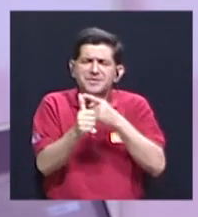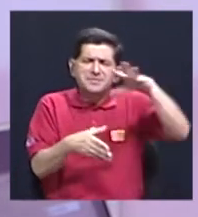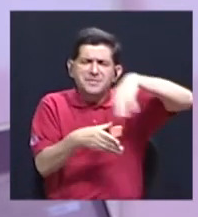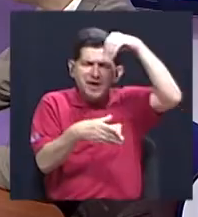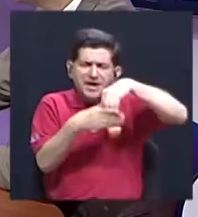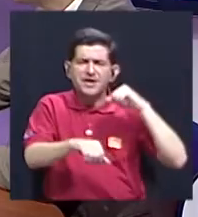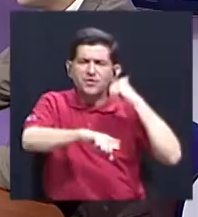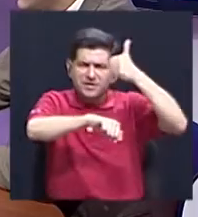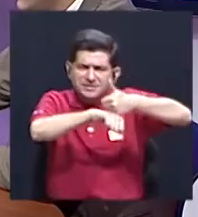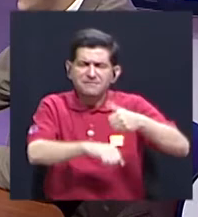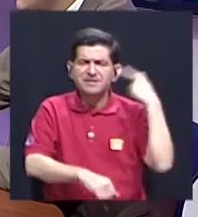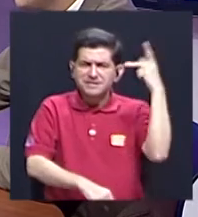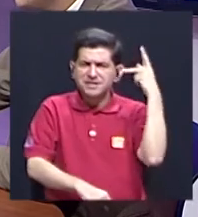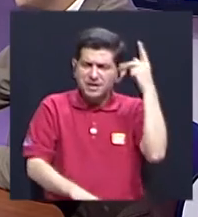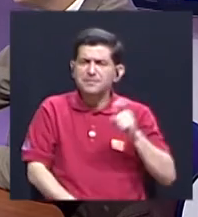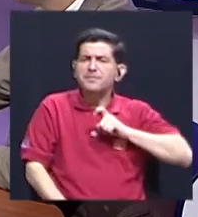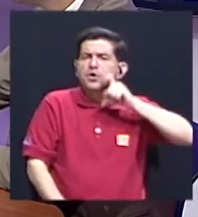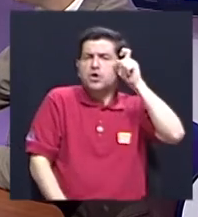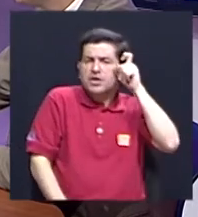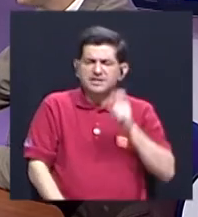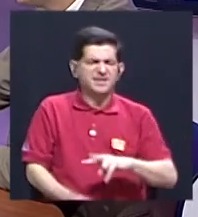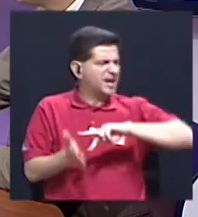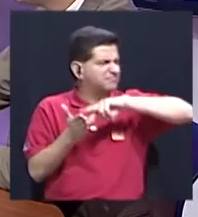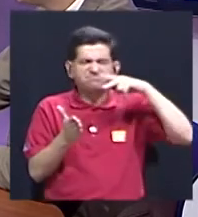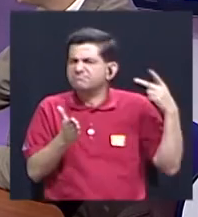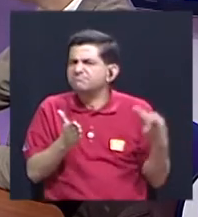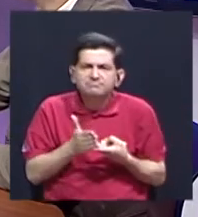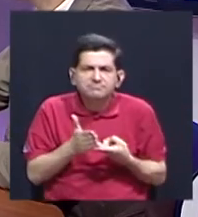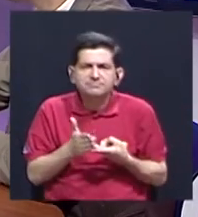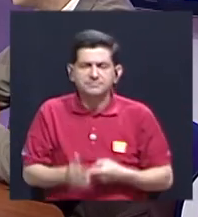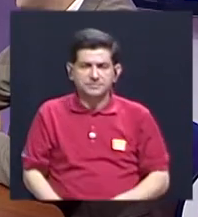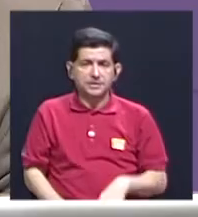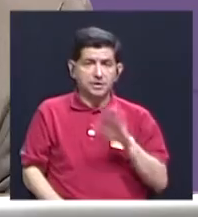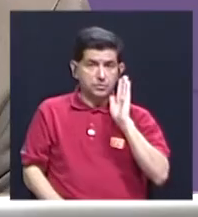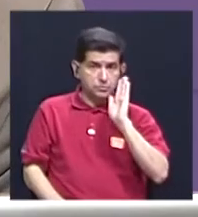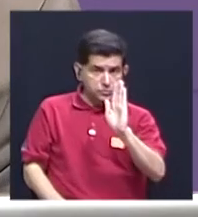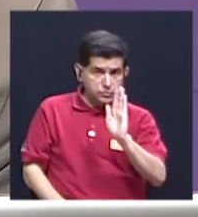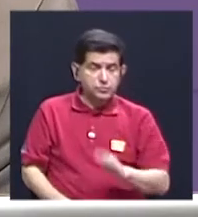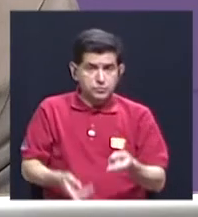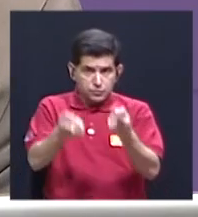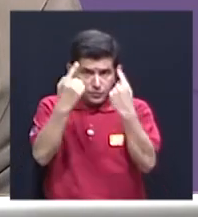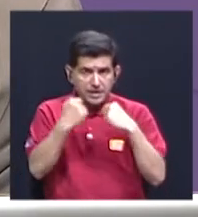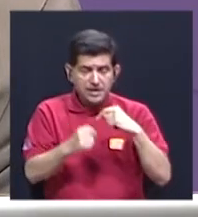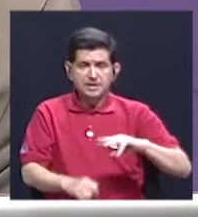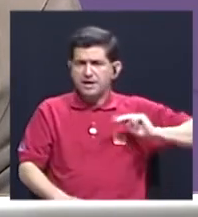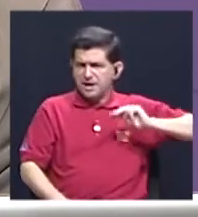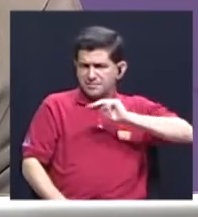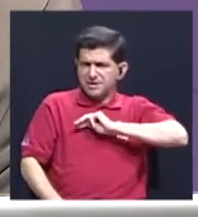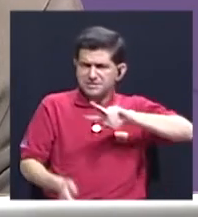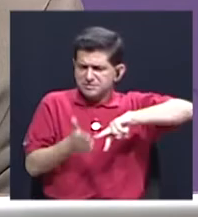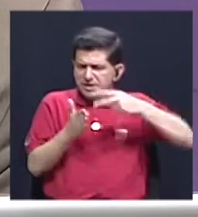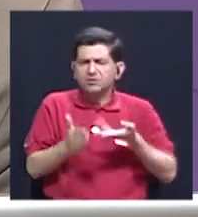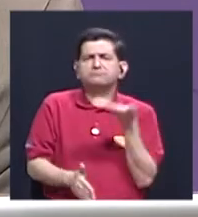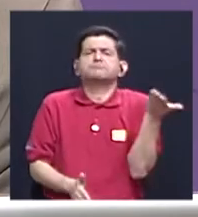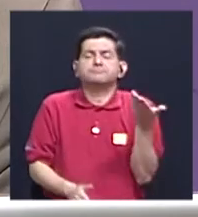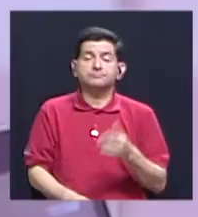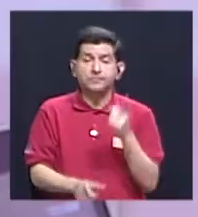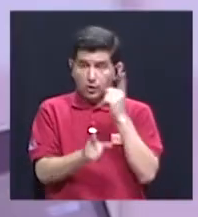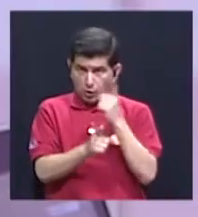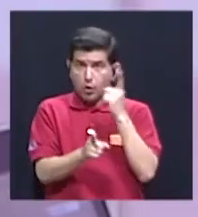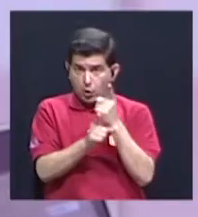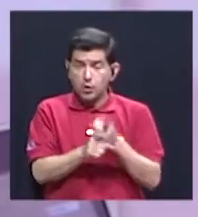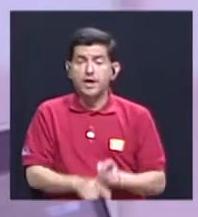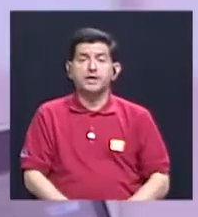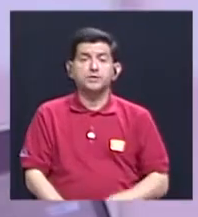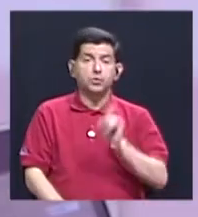la implementación de las políticas de género y qué ha significado eso con su llegada al Ministerio. Bueno, sí, efectivamente,